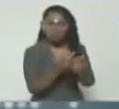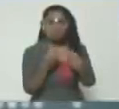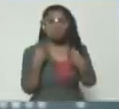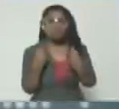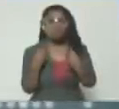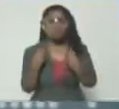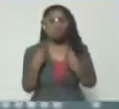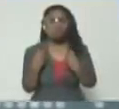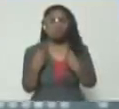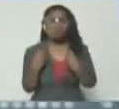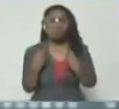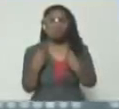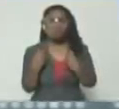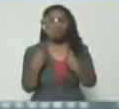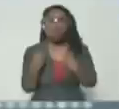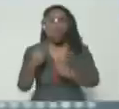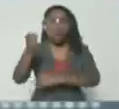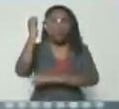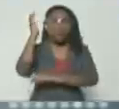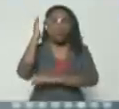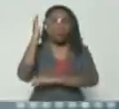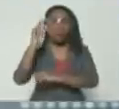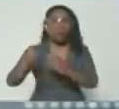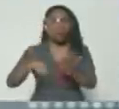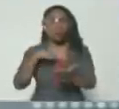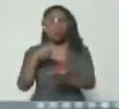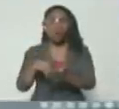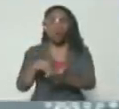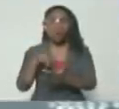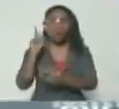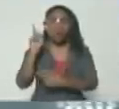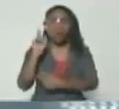la Asamblea Nacional de Fede Cámara.